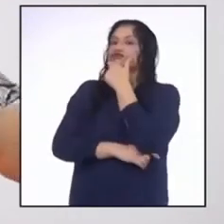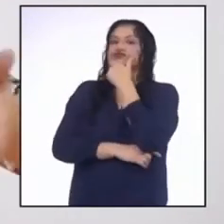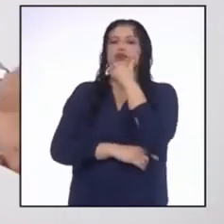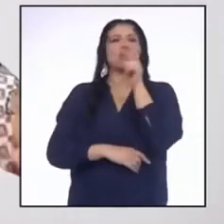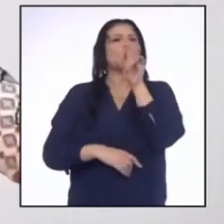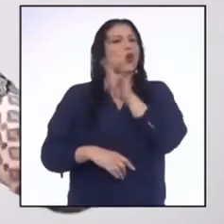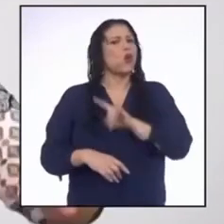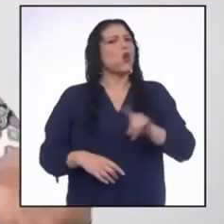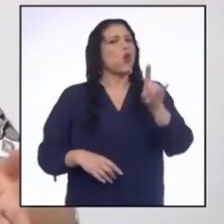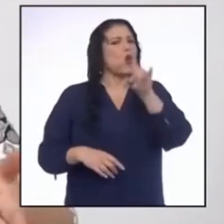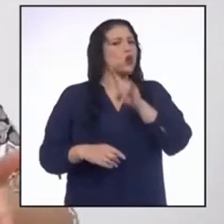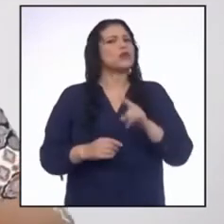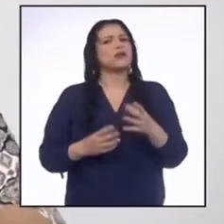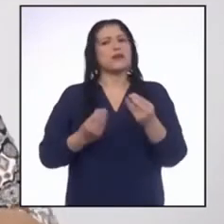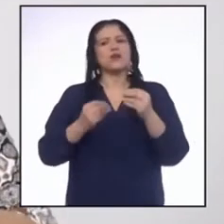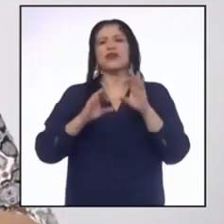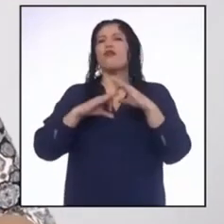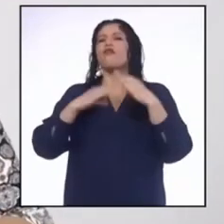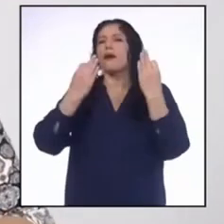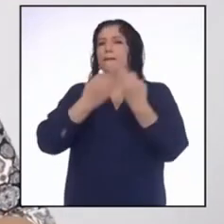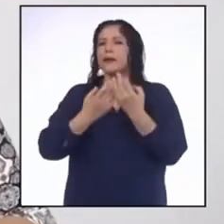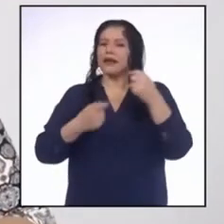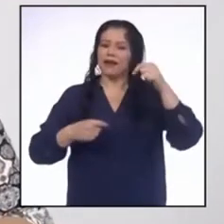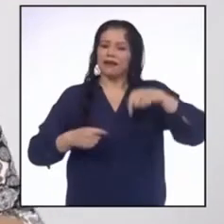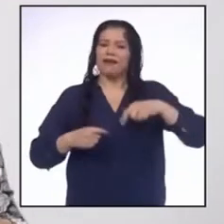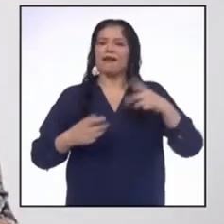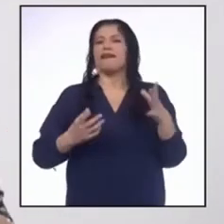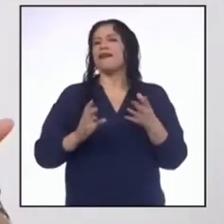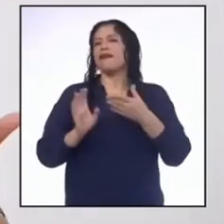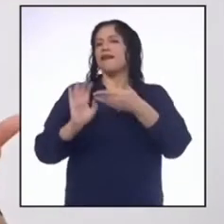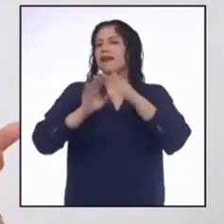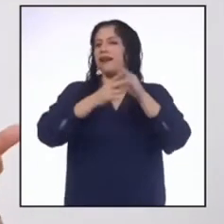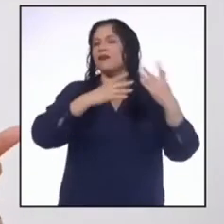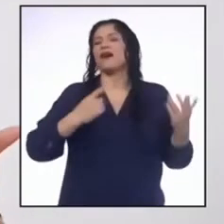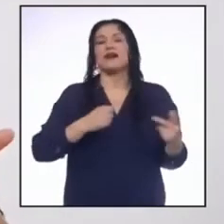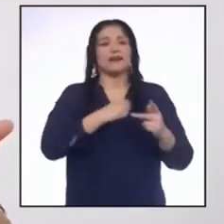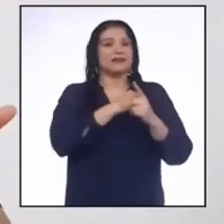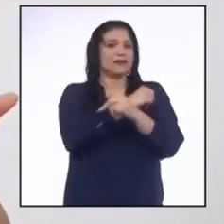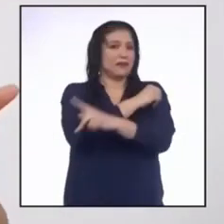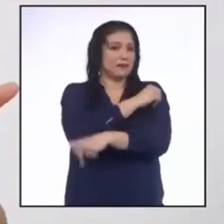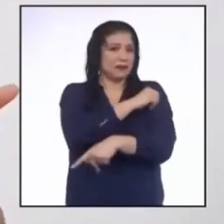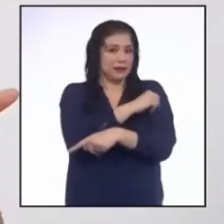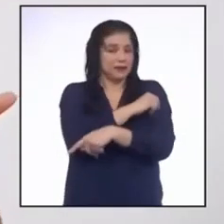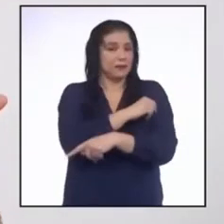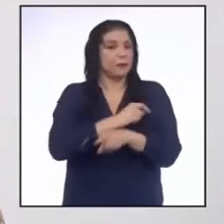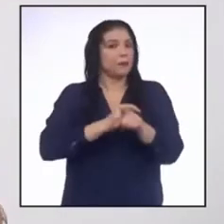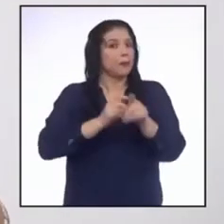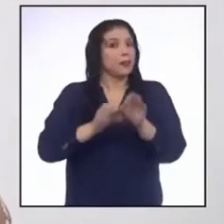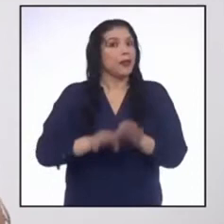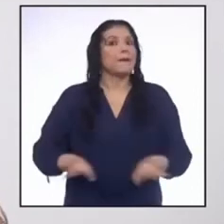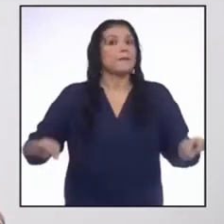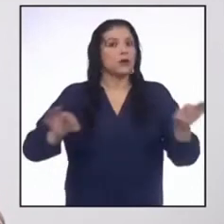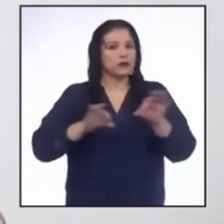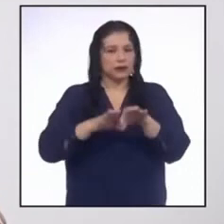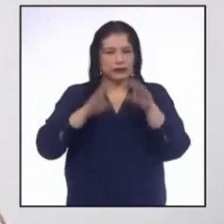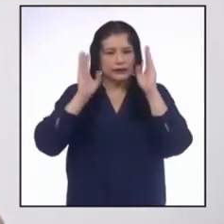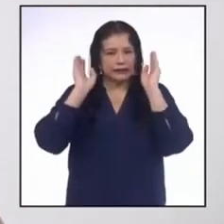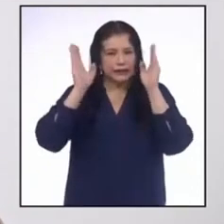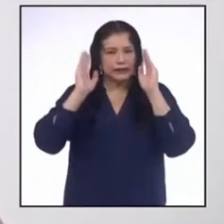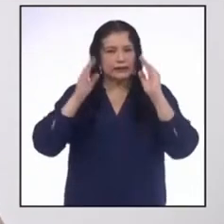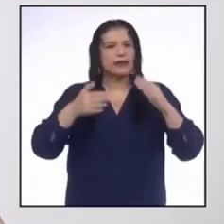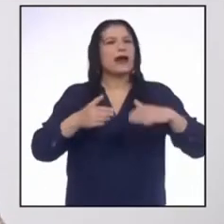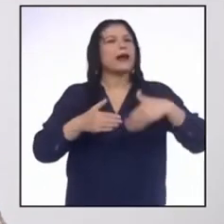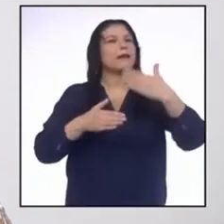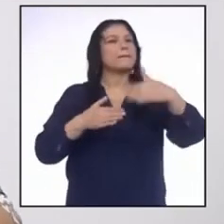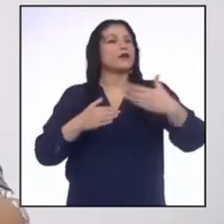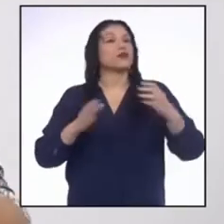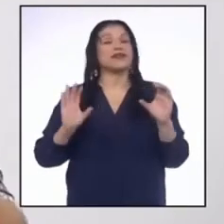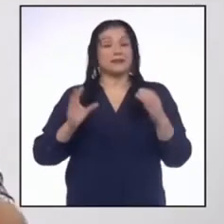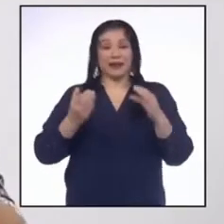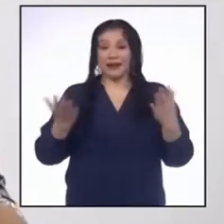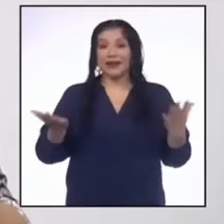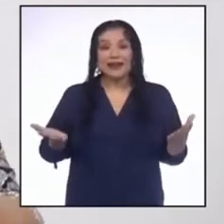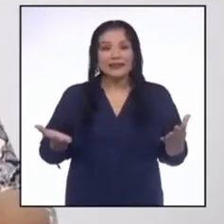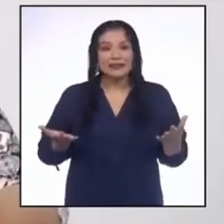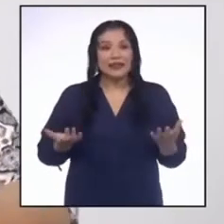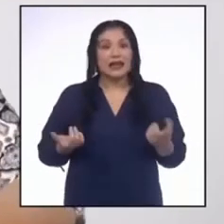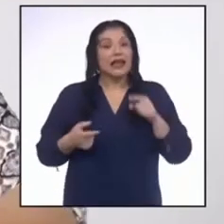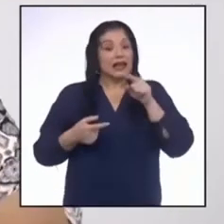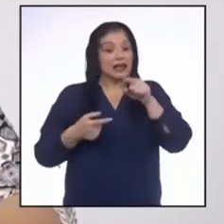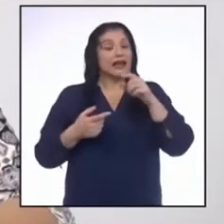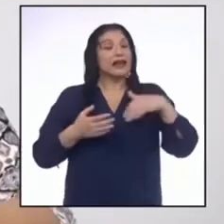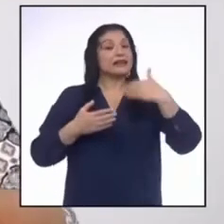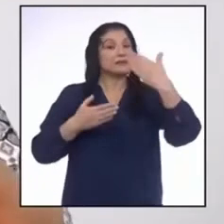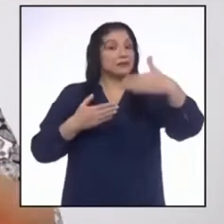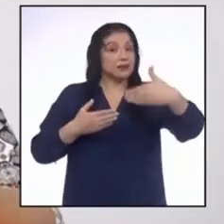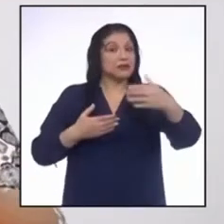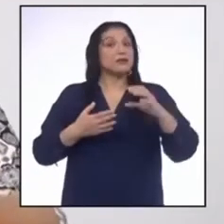familias de muchos lugares de nuestro país. Es muy importante estar atentos a los próximos programas, ya que en